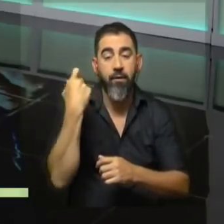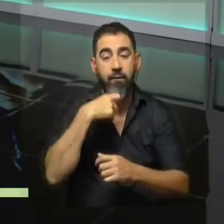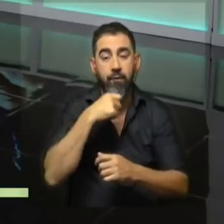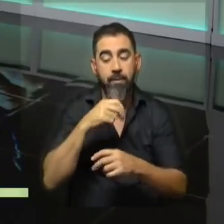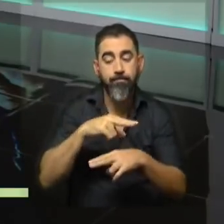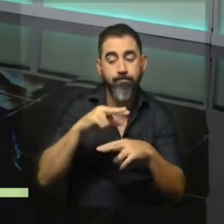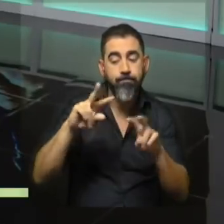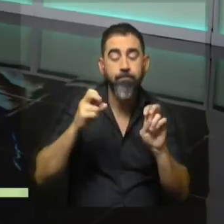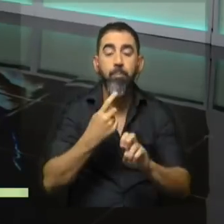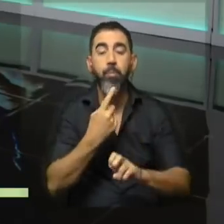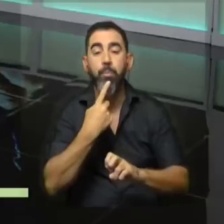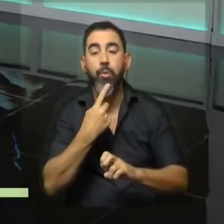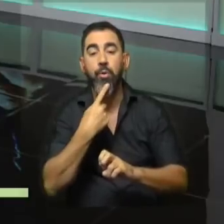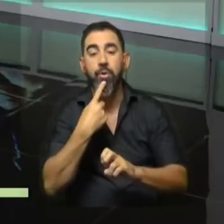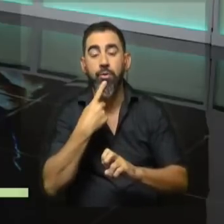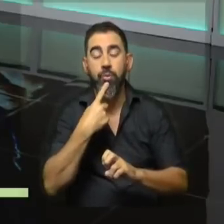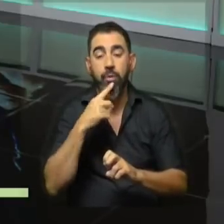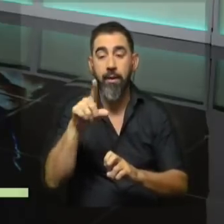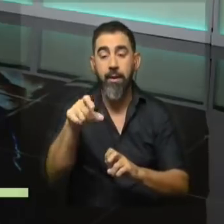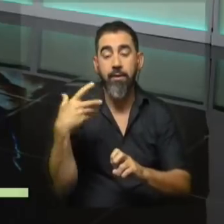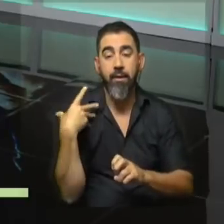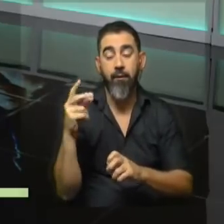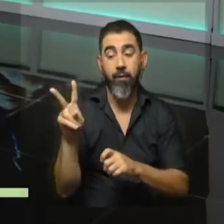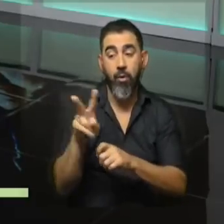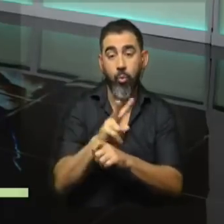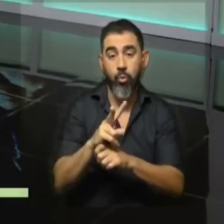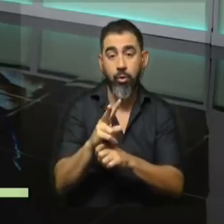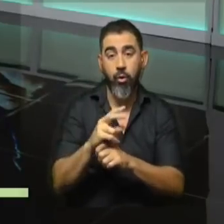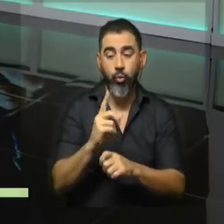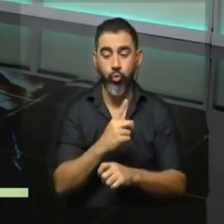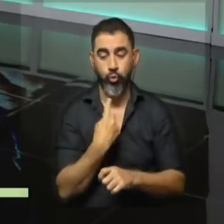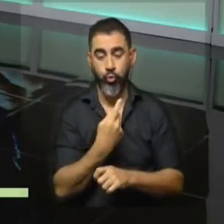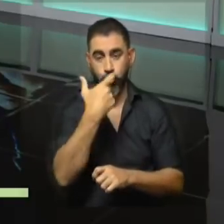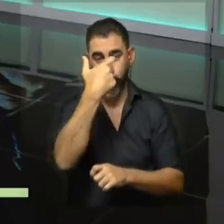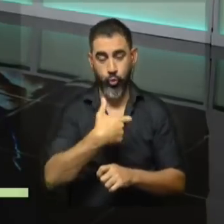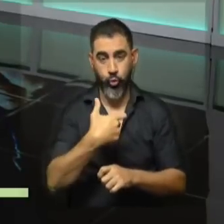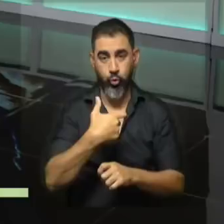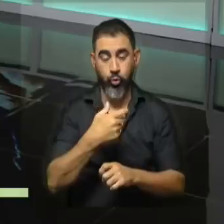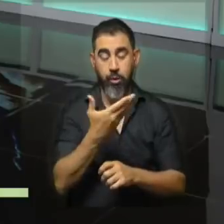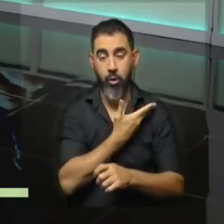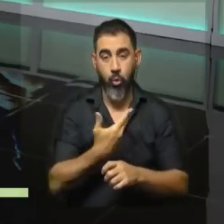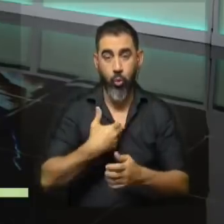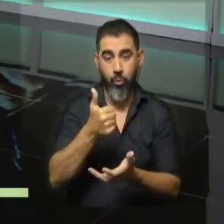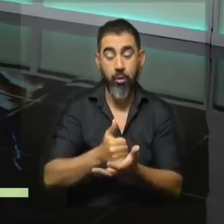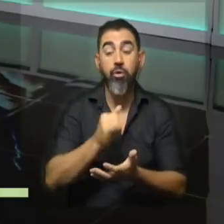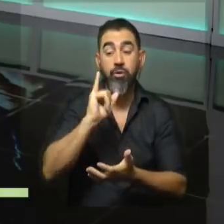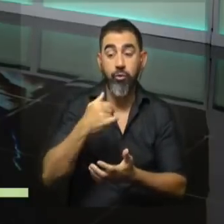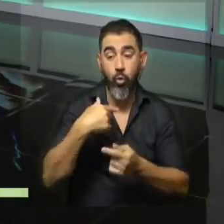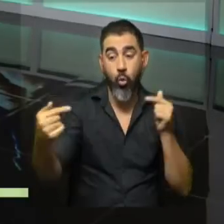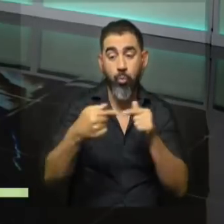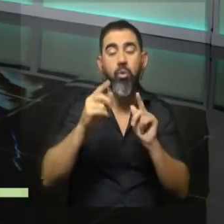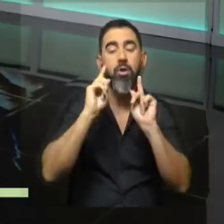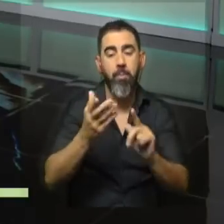olfato político, y que Astesiano fue un individuo que actuó solo estando en el gobierno. Y dijo que si fuera oposición